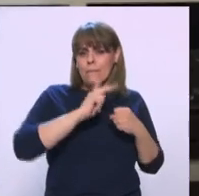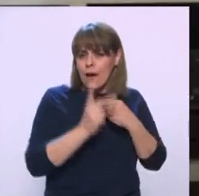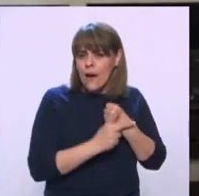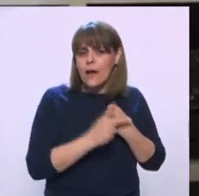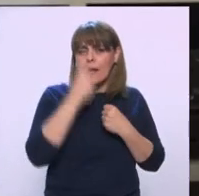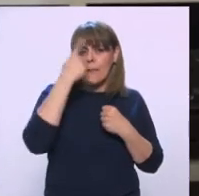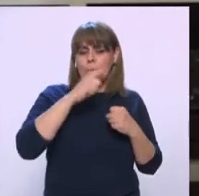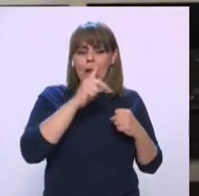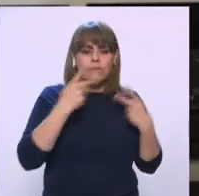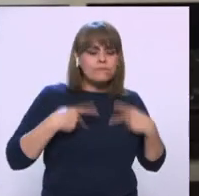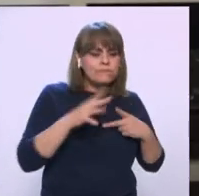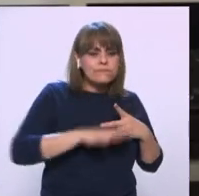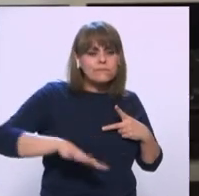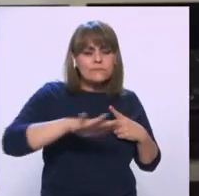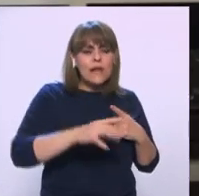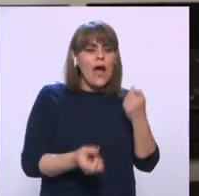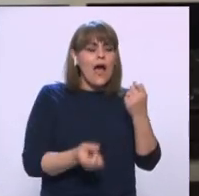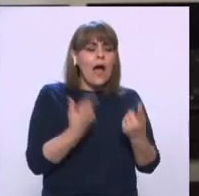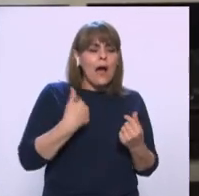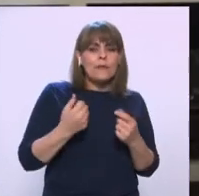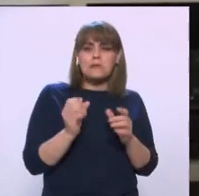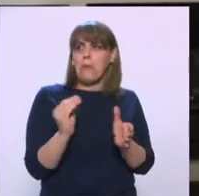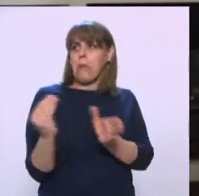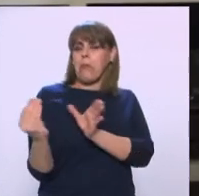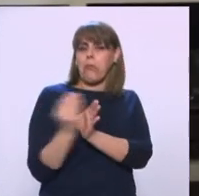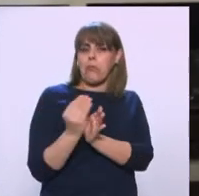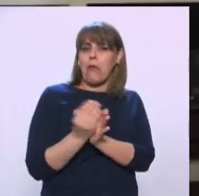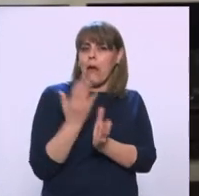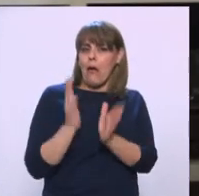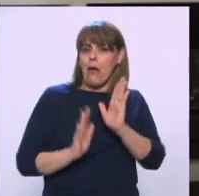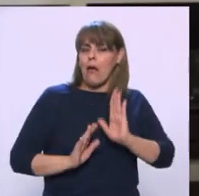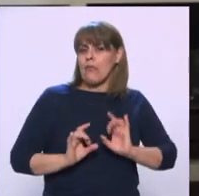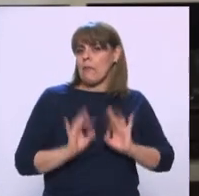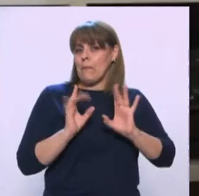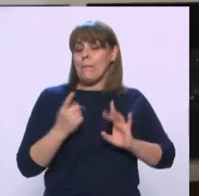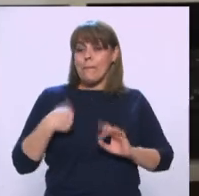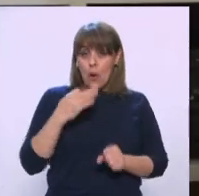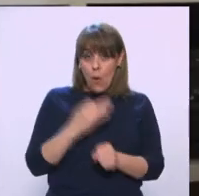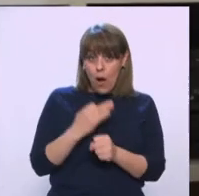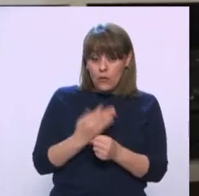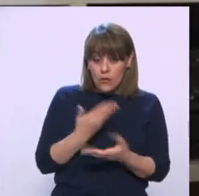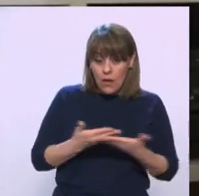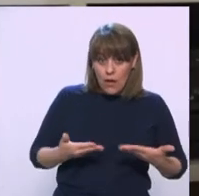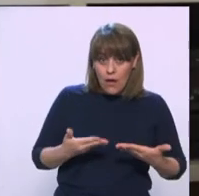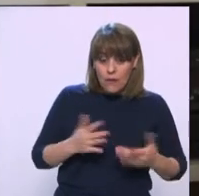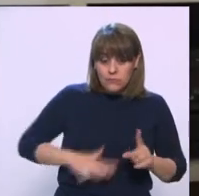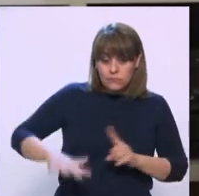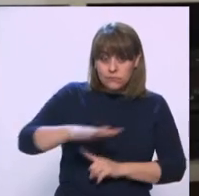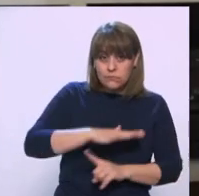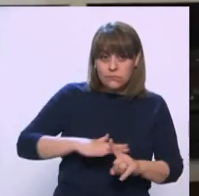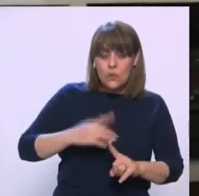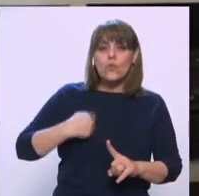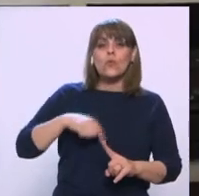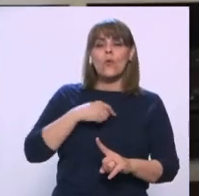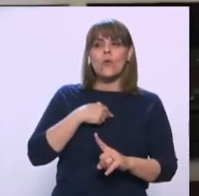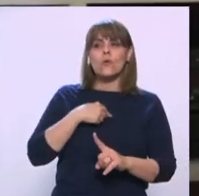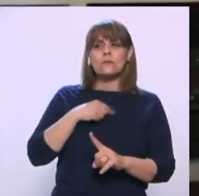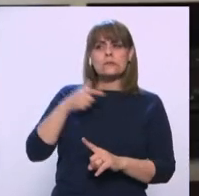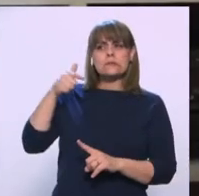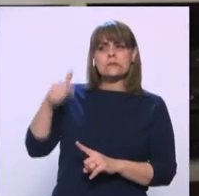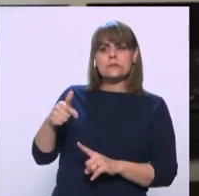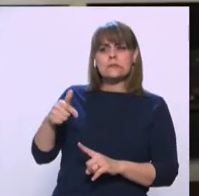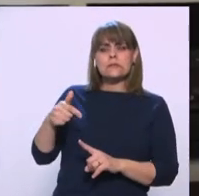tan escuchados. Y ahorita, pues, con lo que estamos viviendo, pues, yo creo que hay una sensibilidad